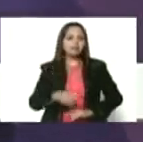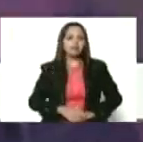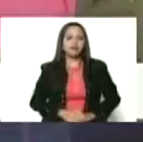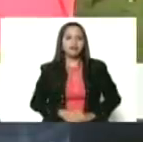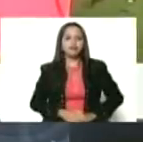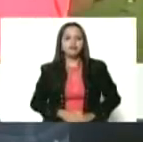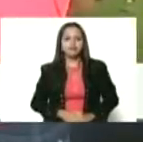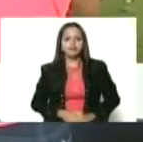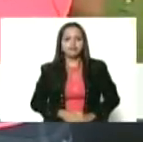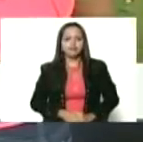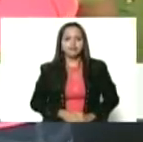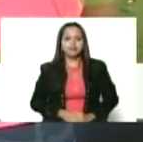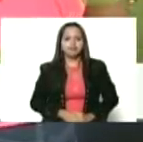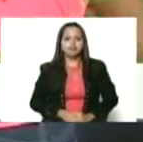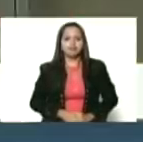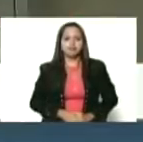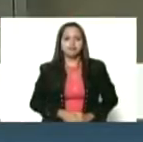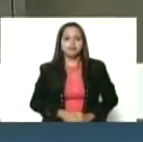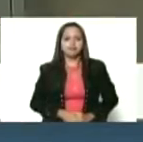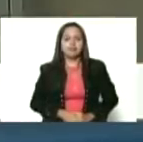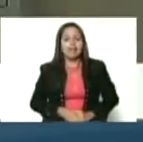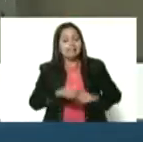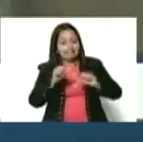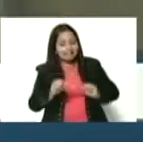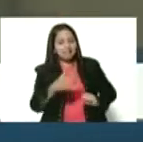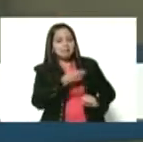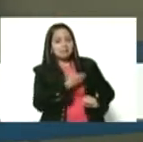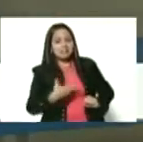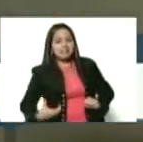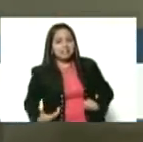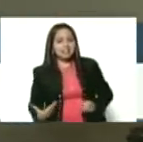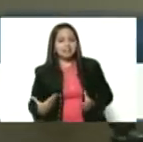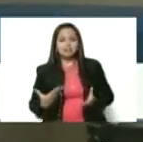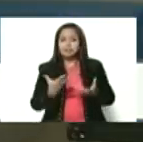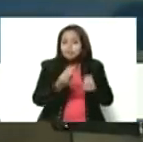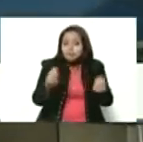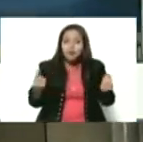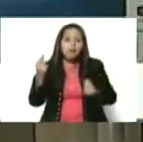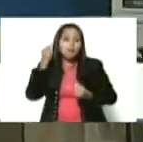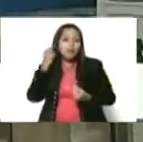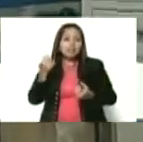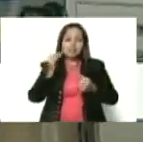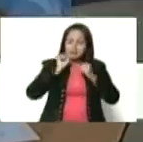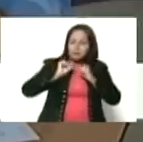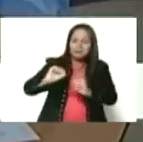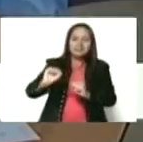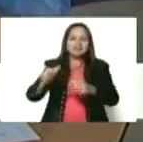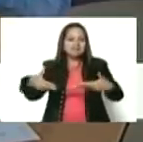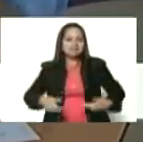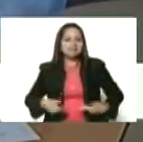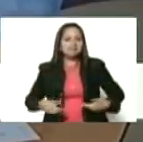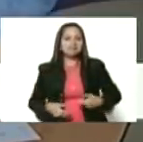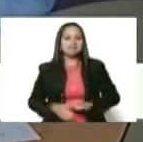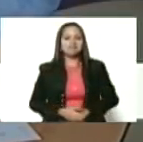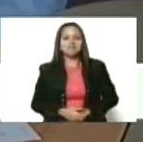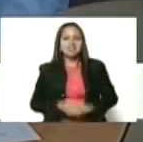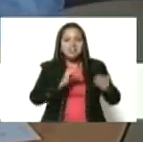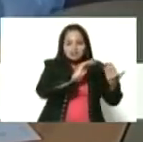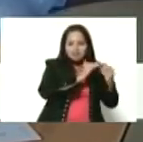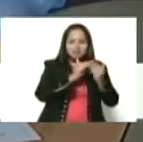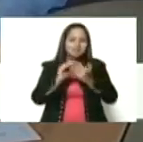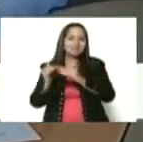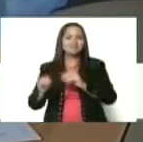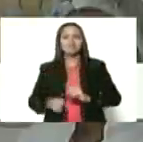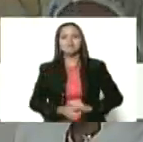Bueno, Presidente, usted ha escuchado, pues, puras mujeres combatientes, luchadoras, que desde la comunidad,